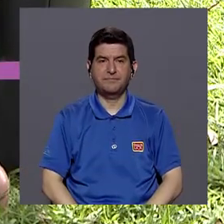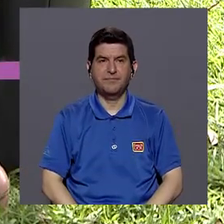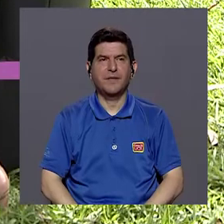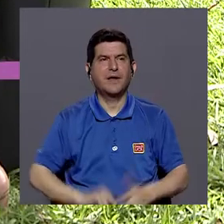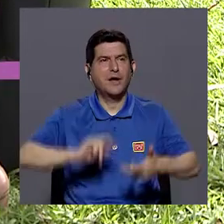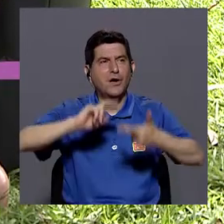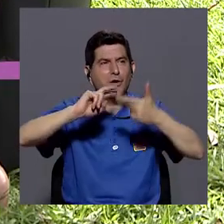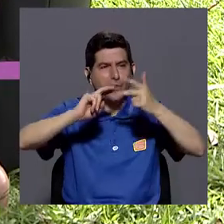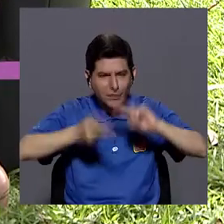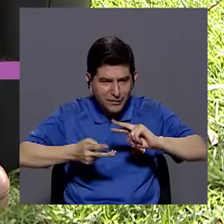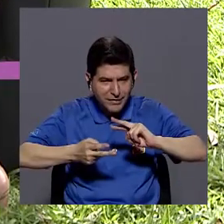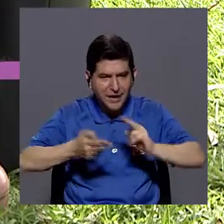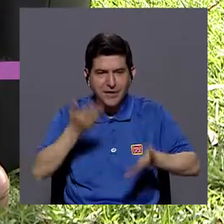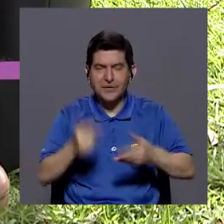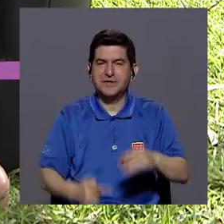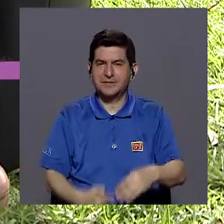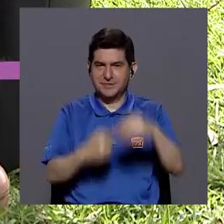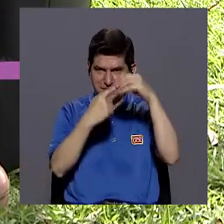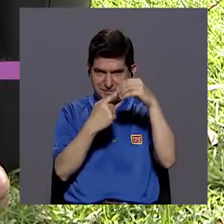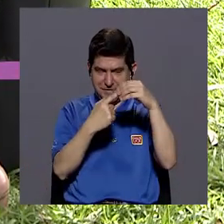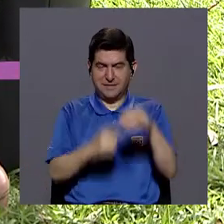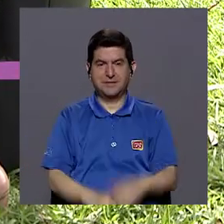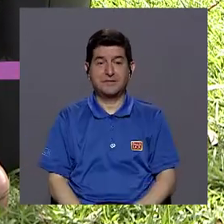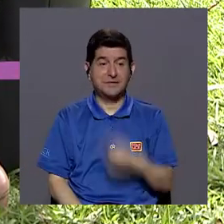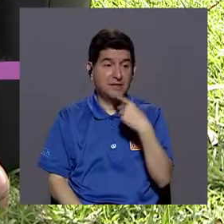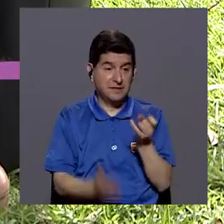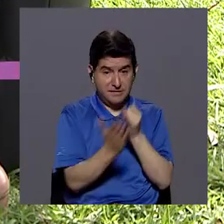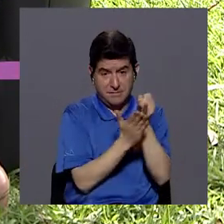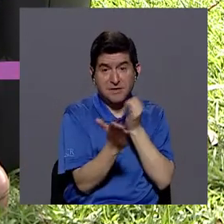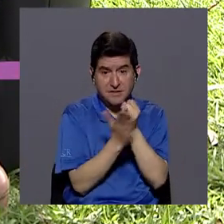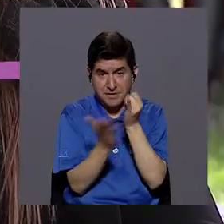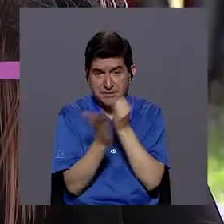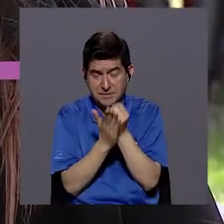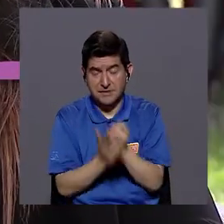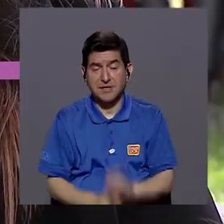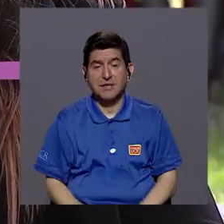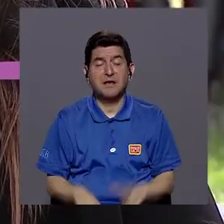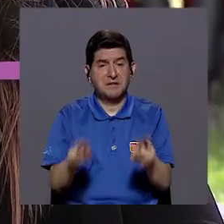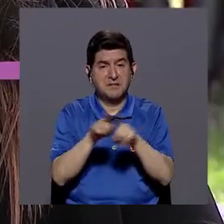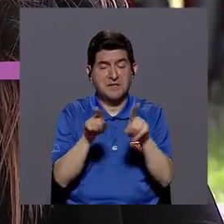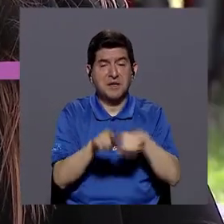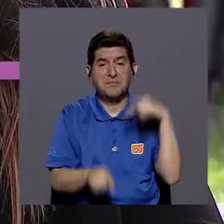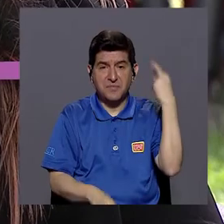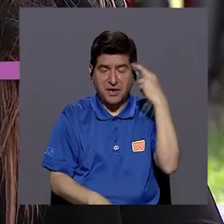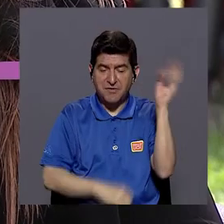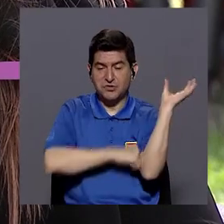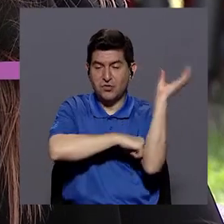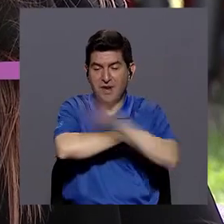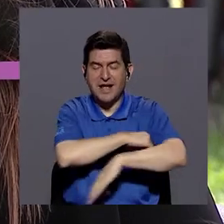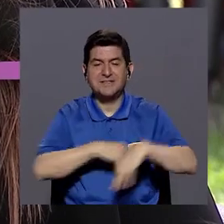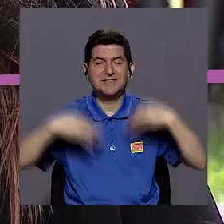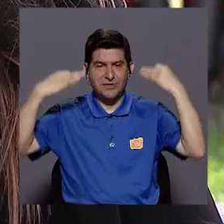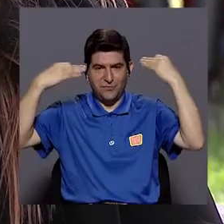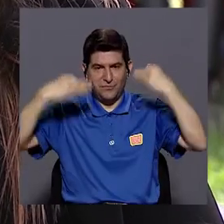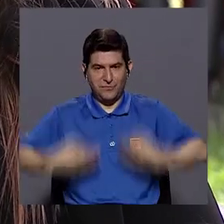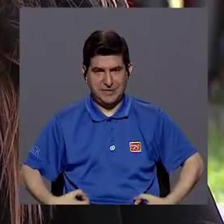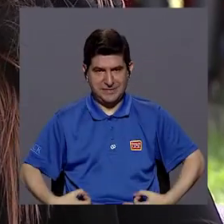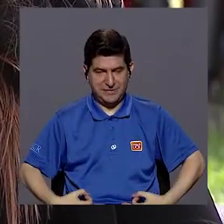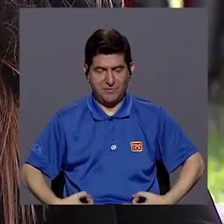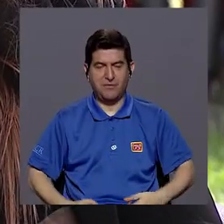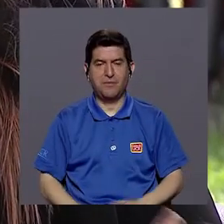Bueno, contraproducente principalmente dicen las investigaciones que es parte también de las causas del castigo físico, ¿verdad?